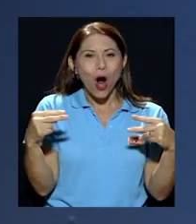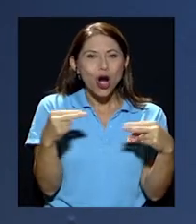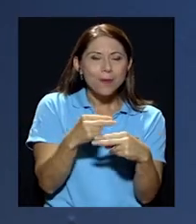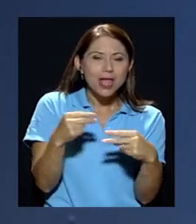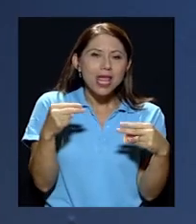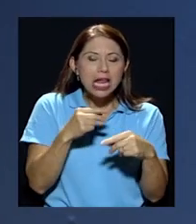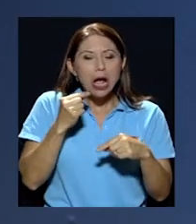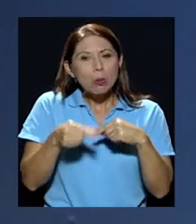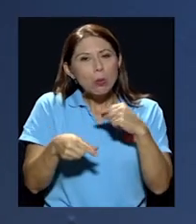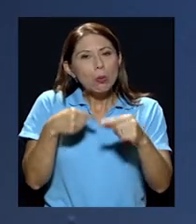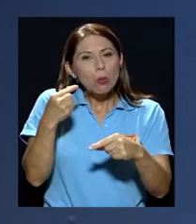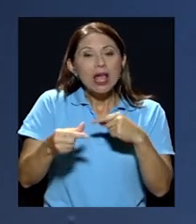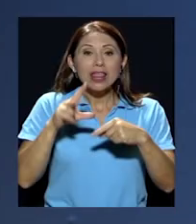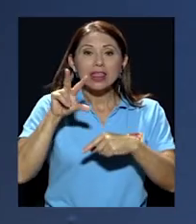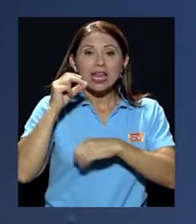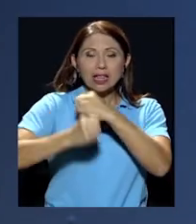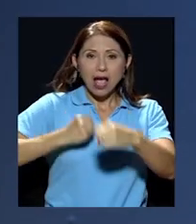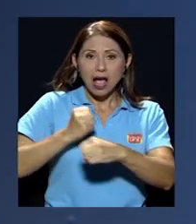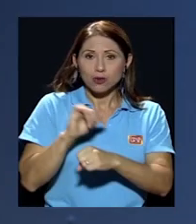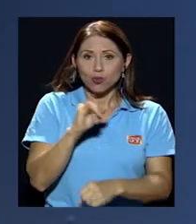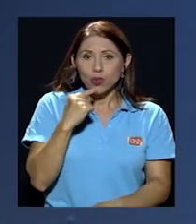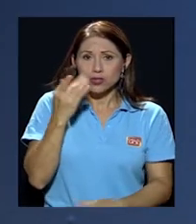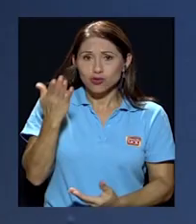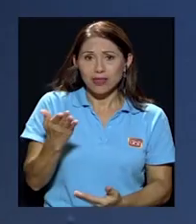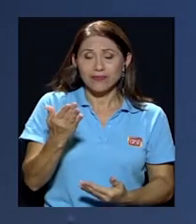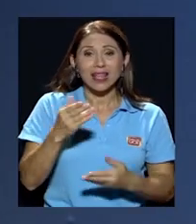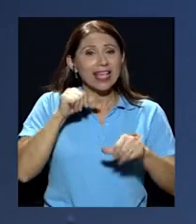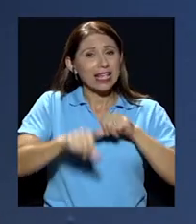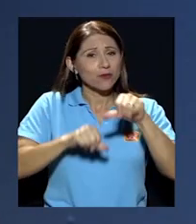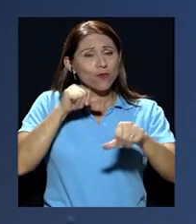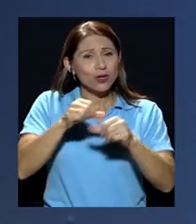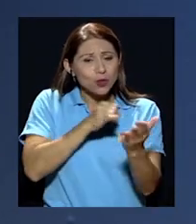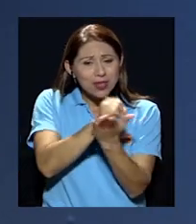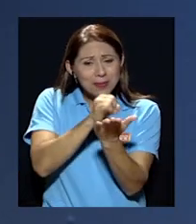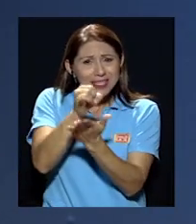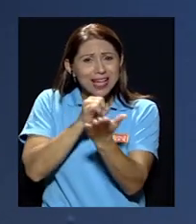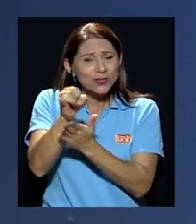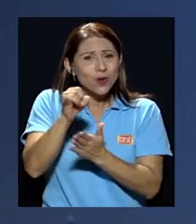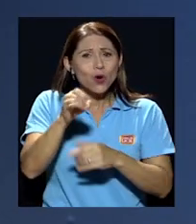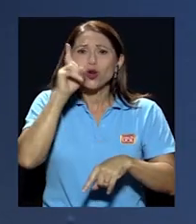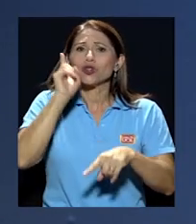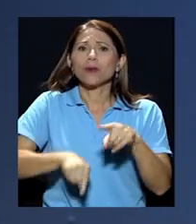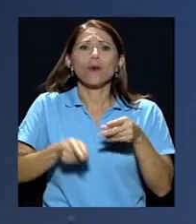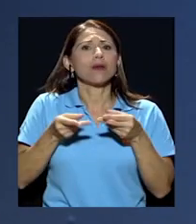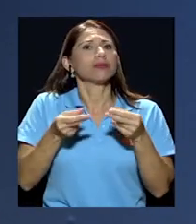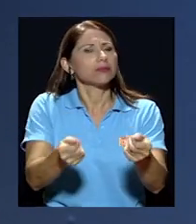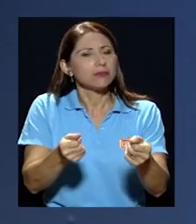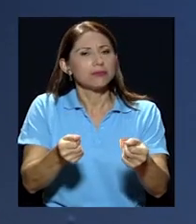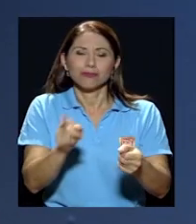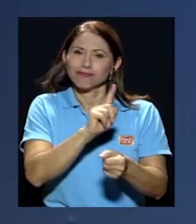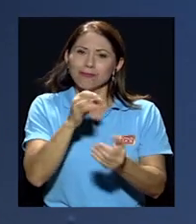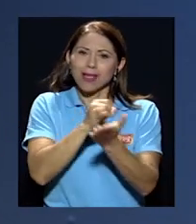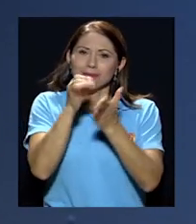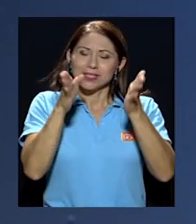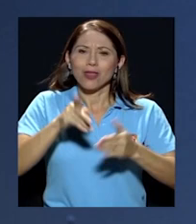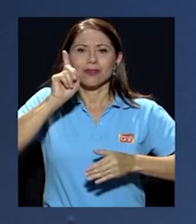Todo esfuerzo de investigación no se puede festinar. El investigador tiene que tener paciencia, tiene que